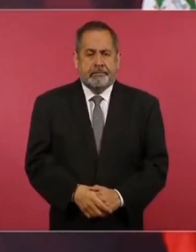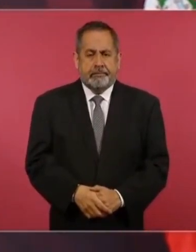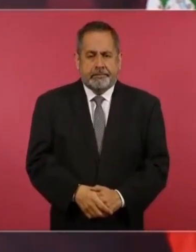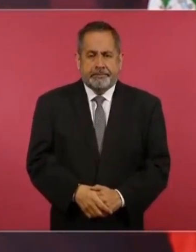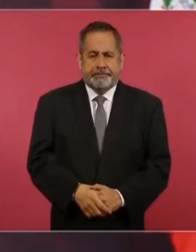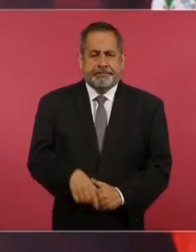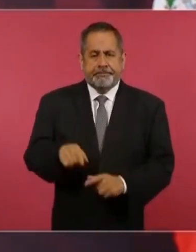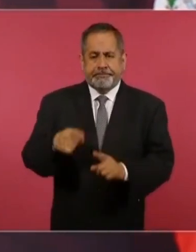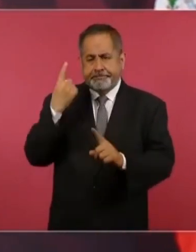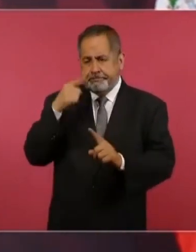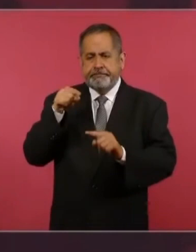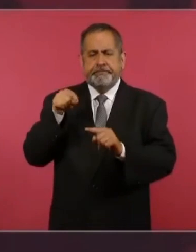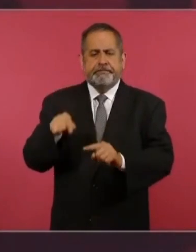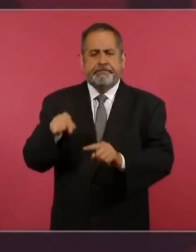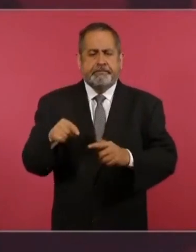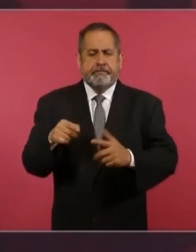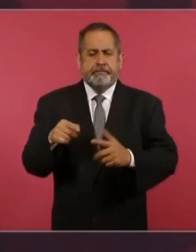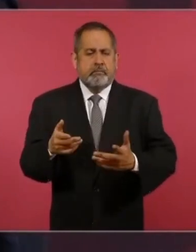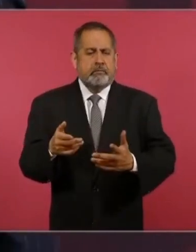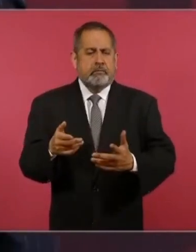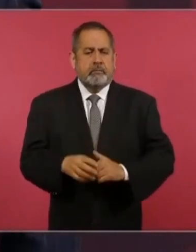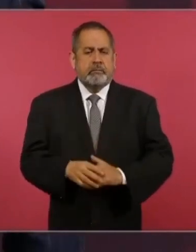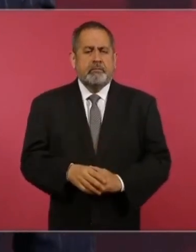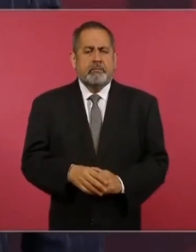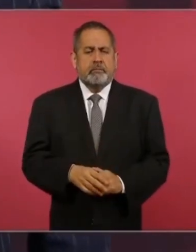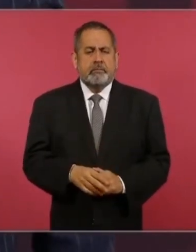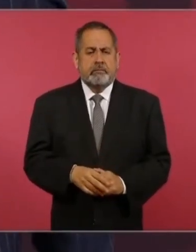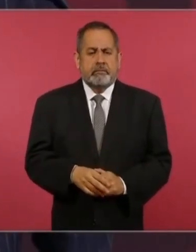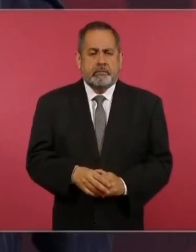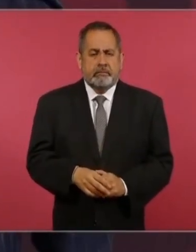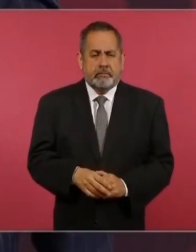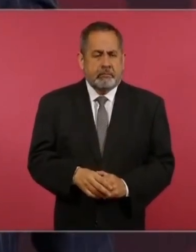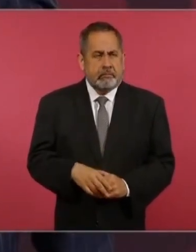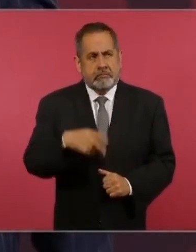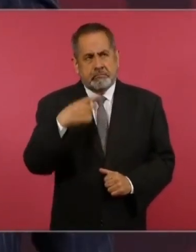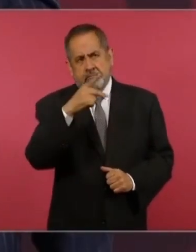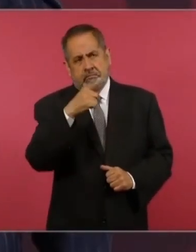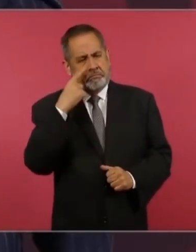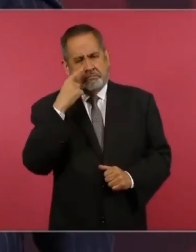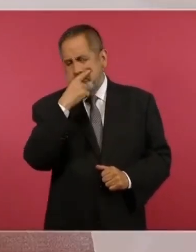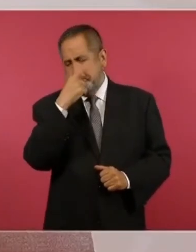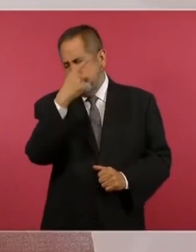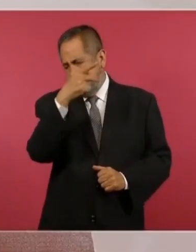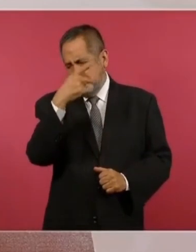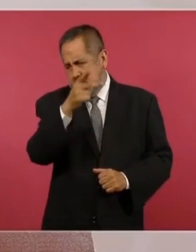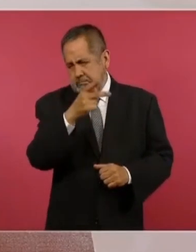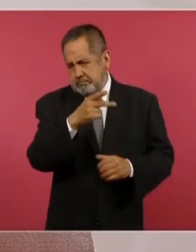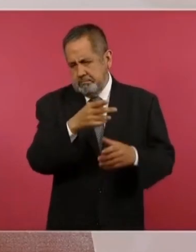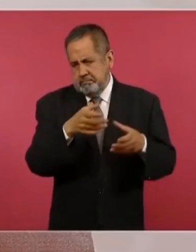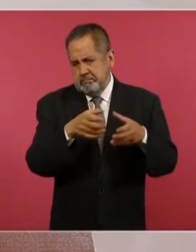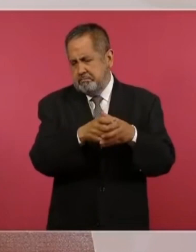propósitos nada más